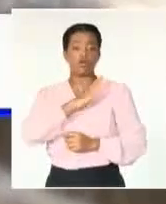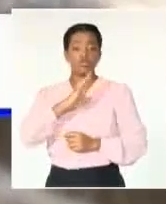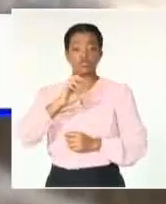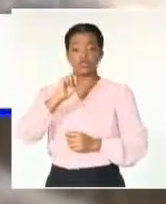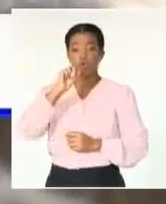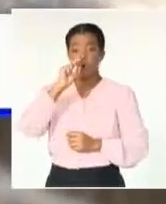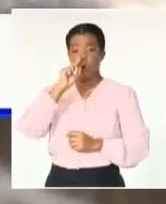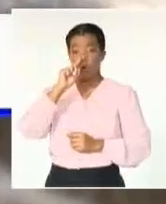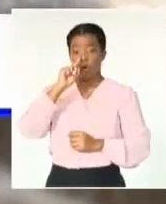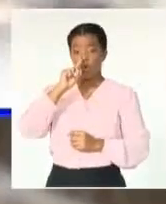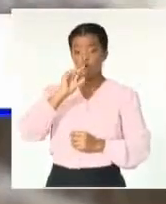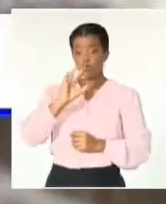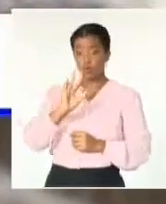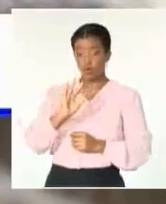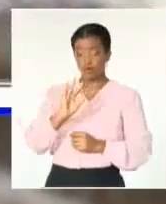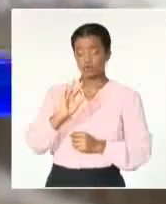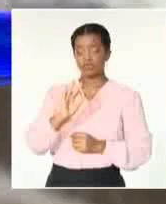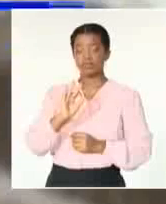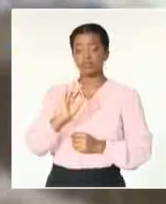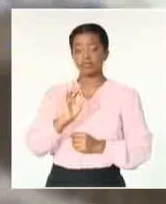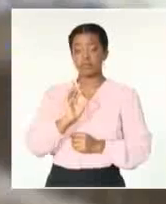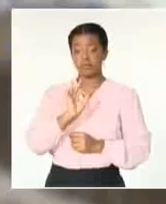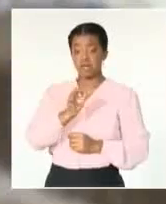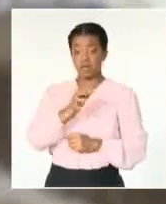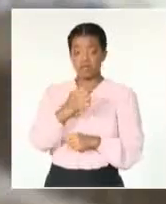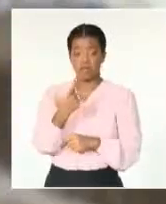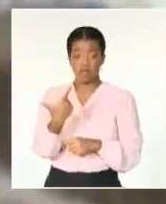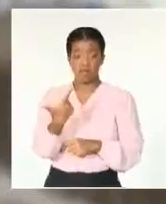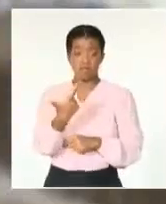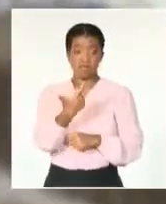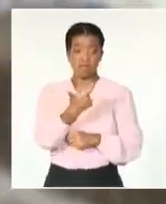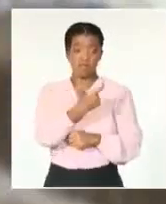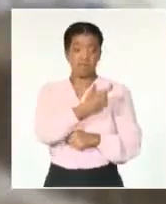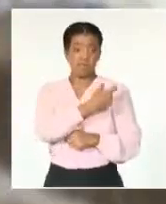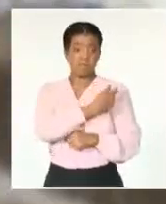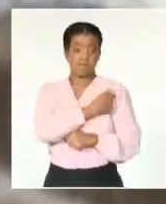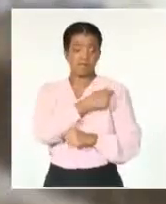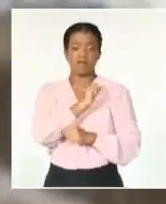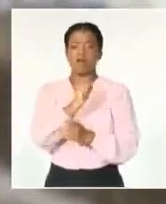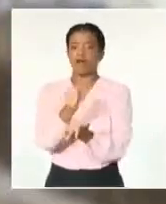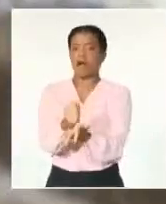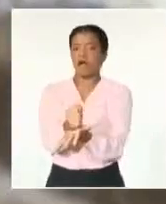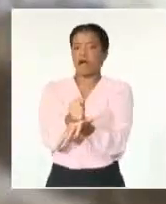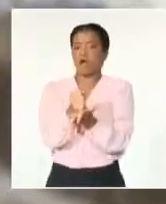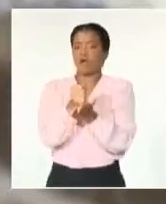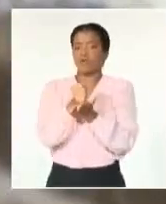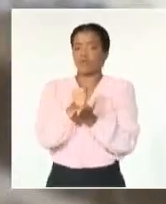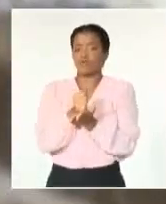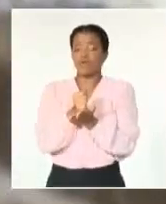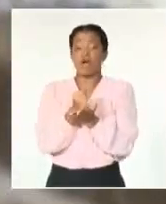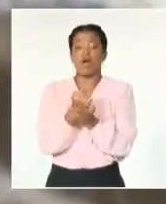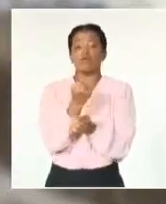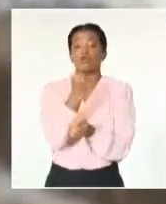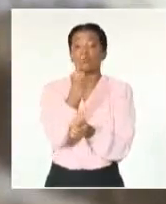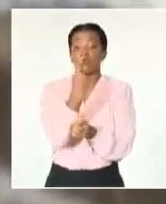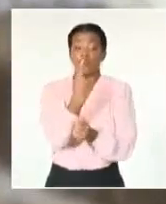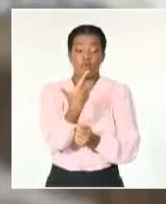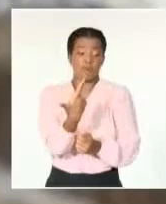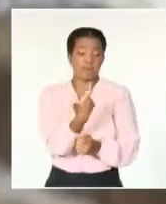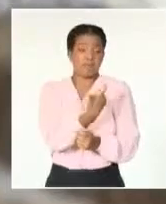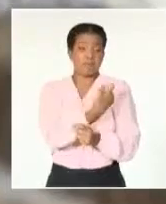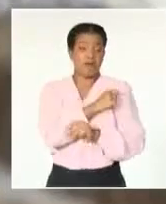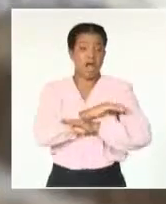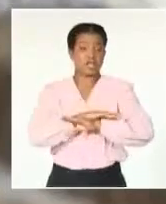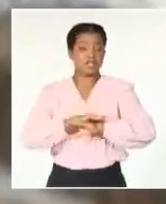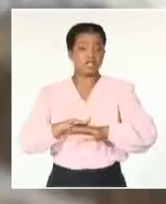...como en los productos, esos derivados, tienen efectos diversos. Con una sola aplicación del ozono, podemos alcanzar efecto